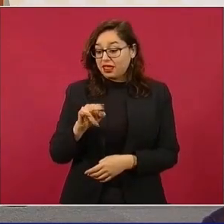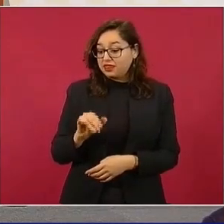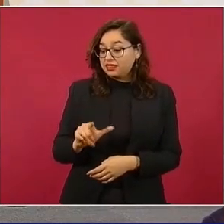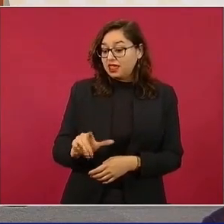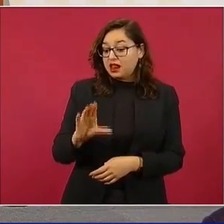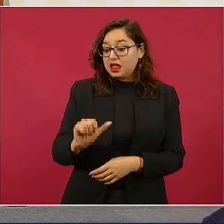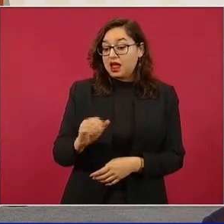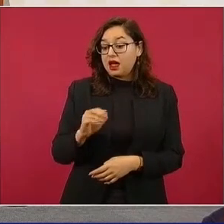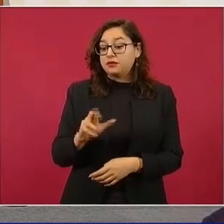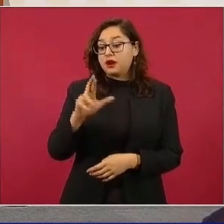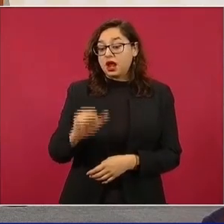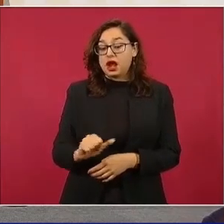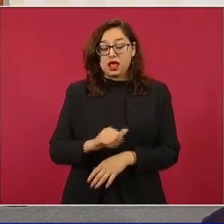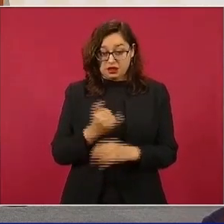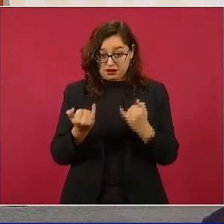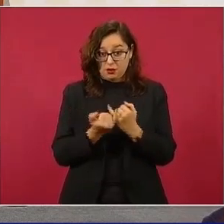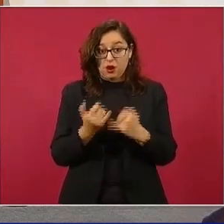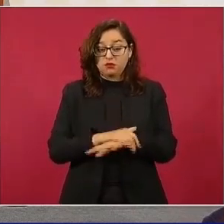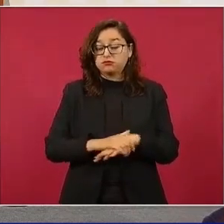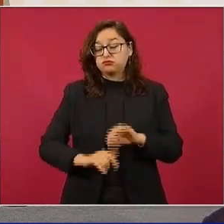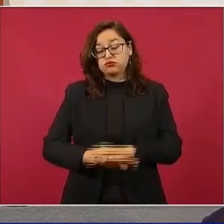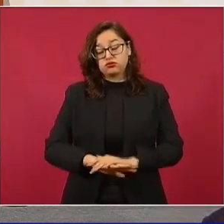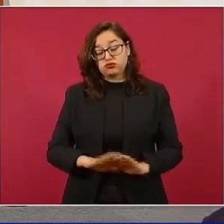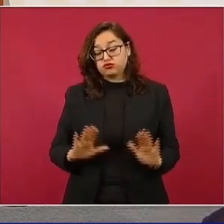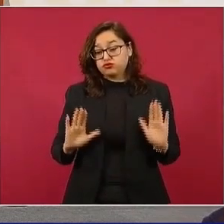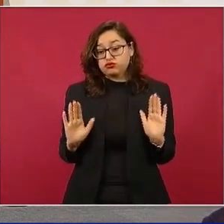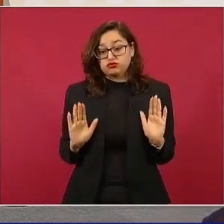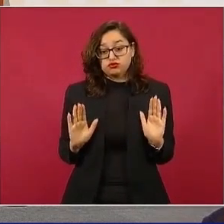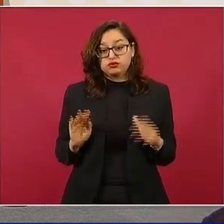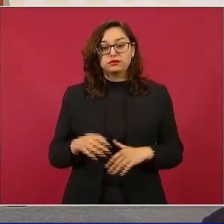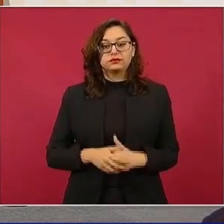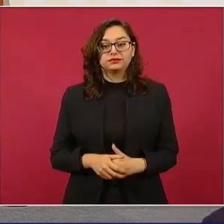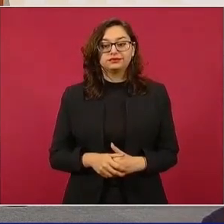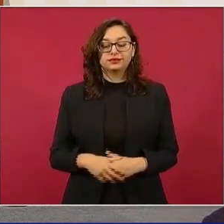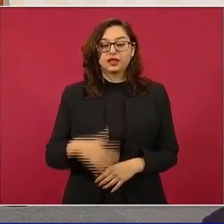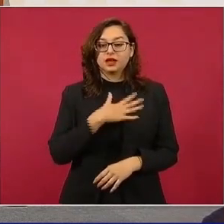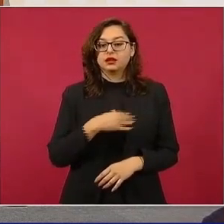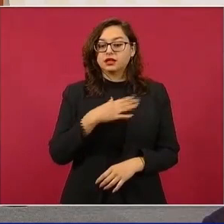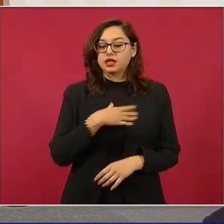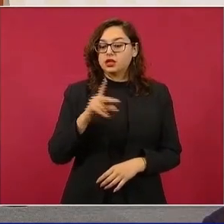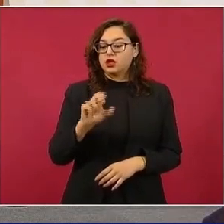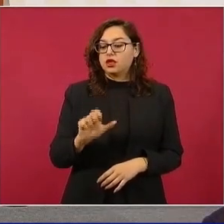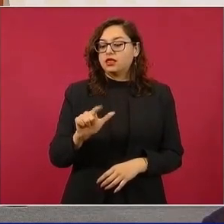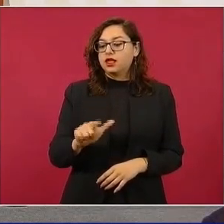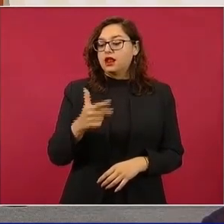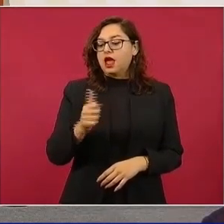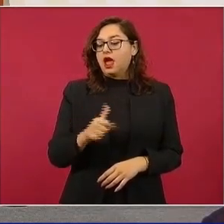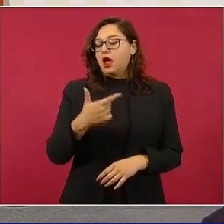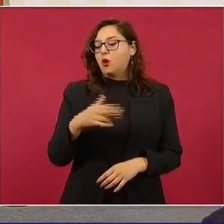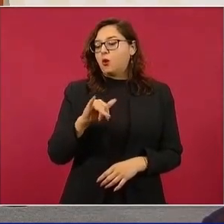en el Hijo del Aguisote, las caricaturas